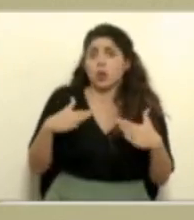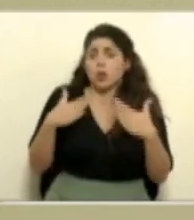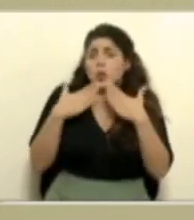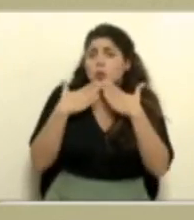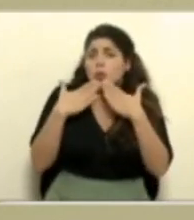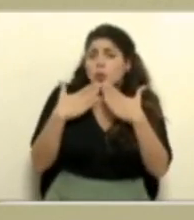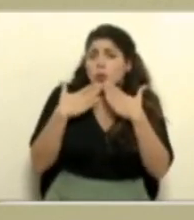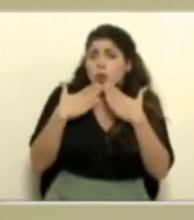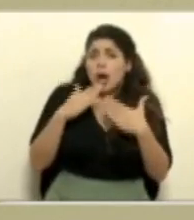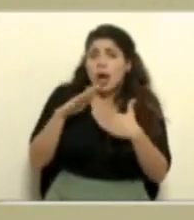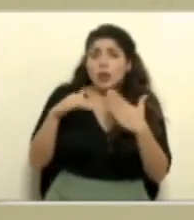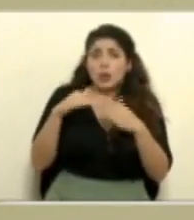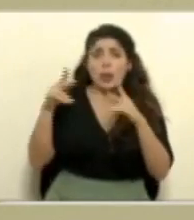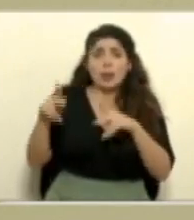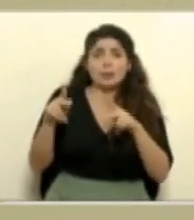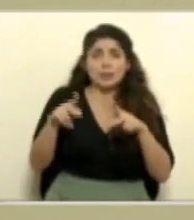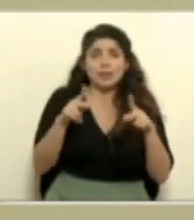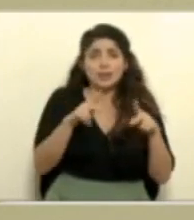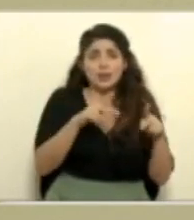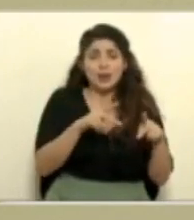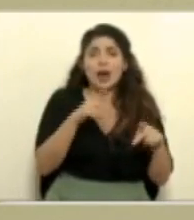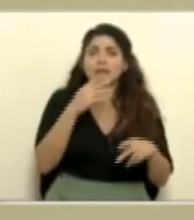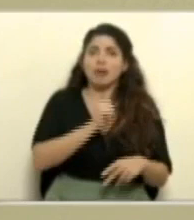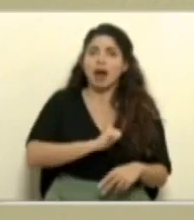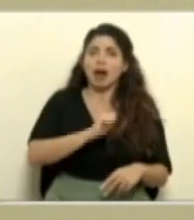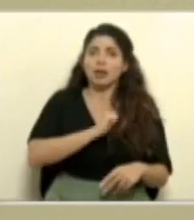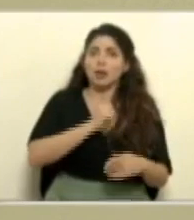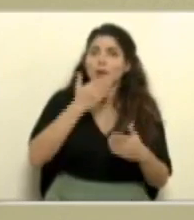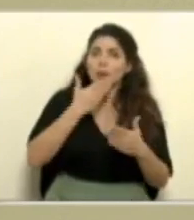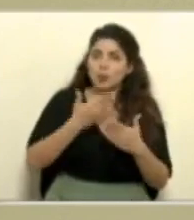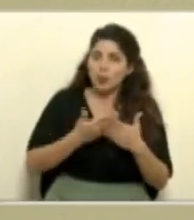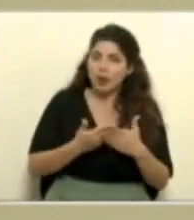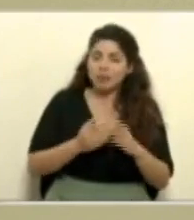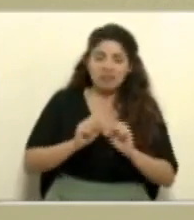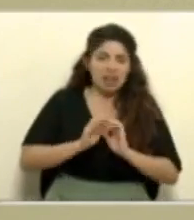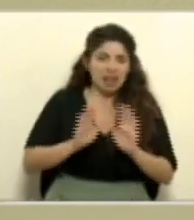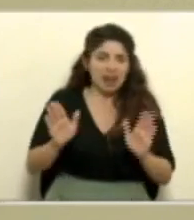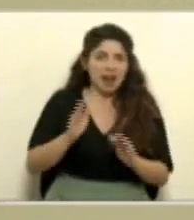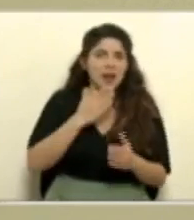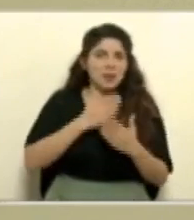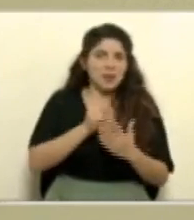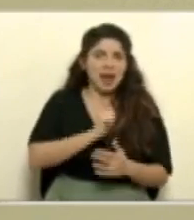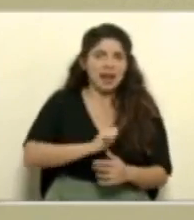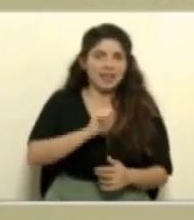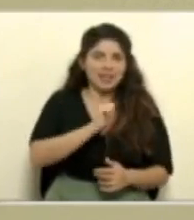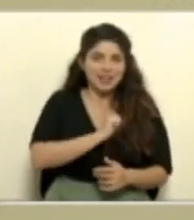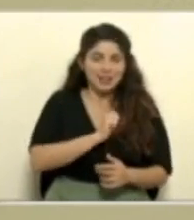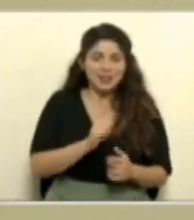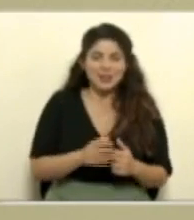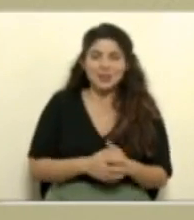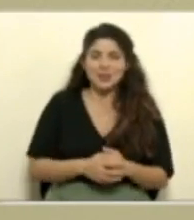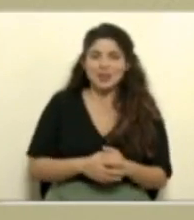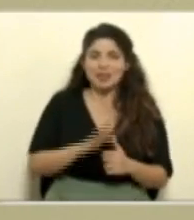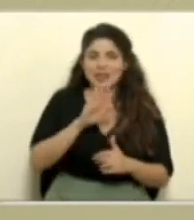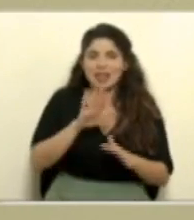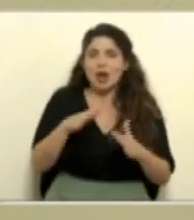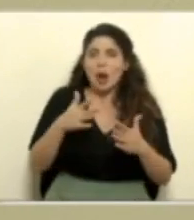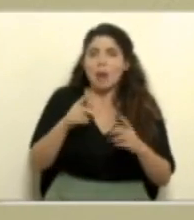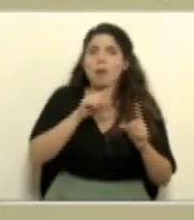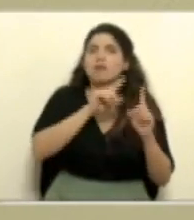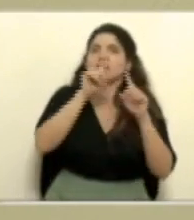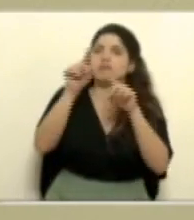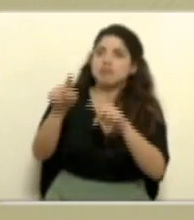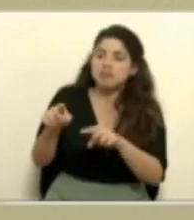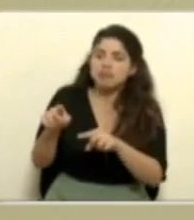a población que ha tenido un buen comportamiento en general en lo que ha sido esto de la gestión de ir a